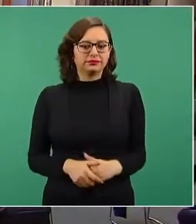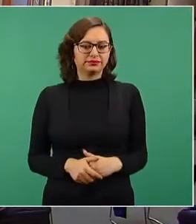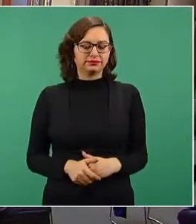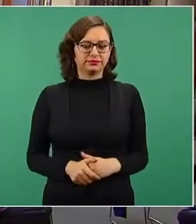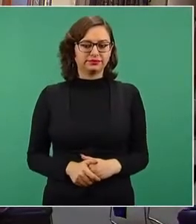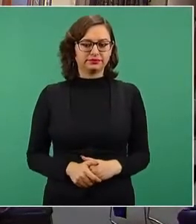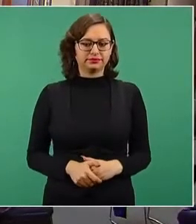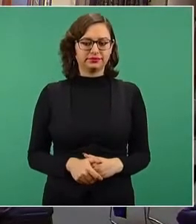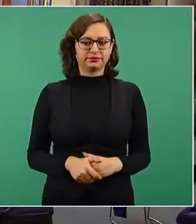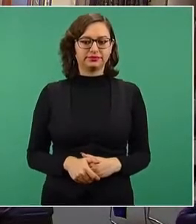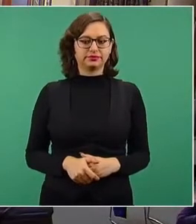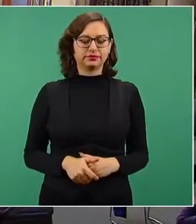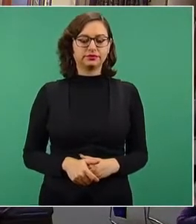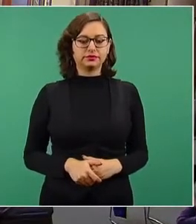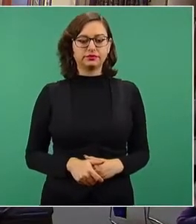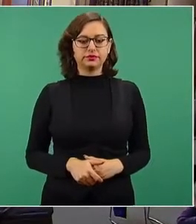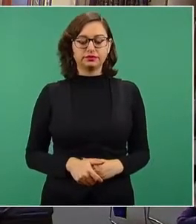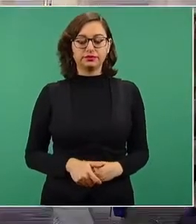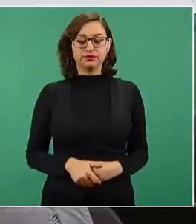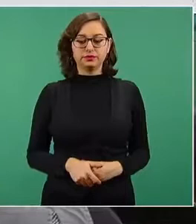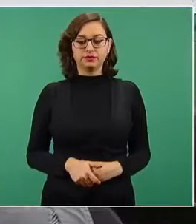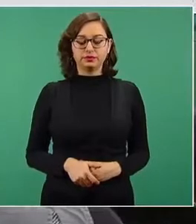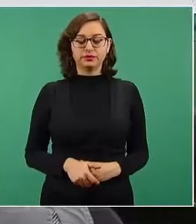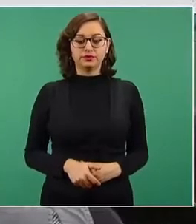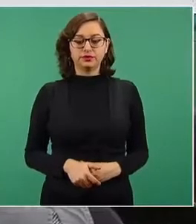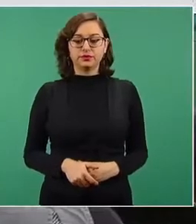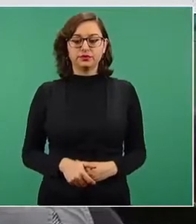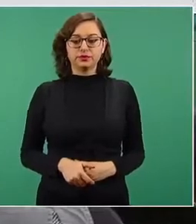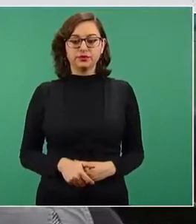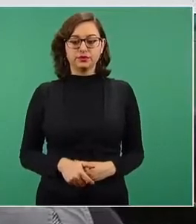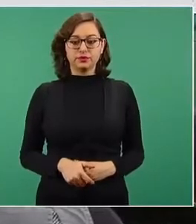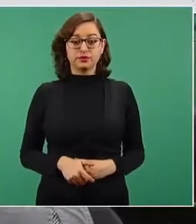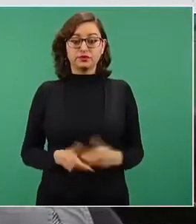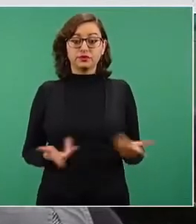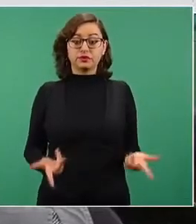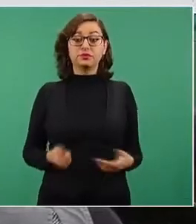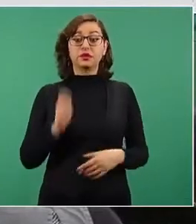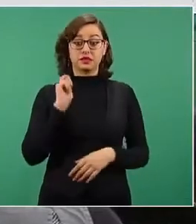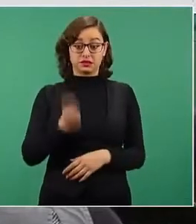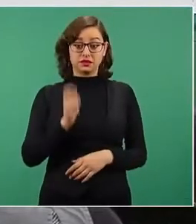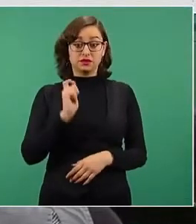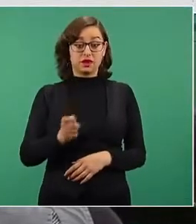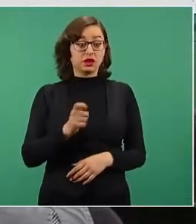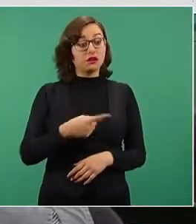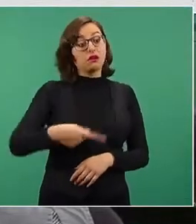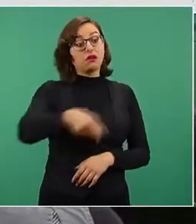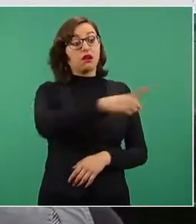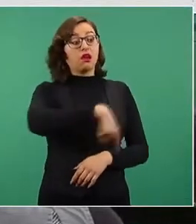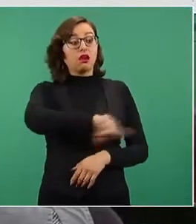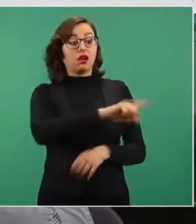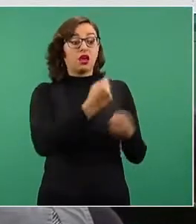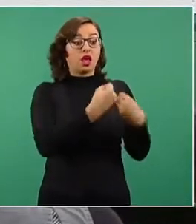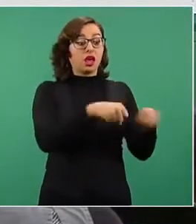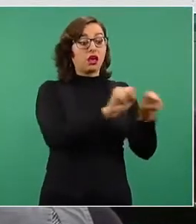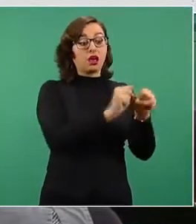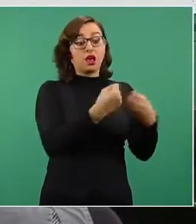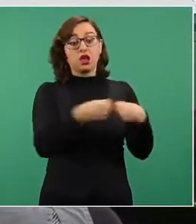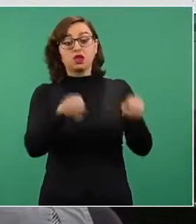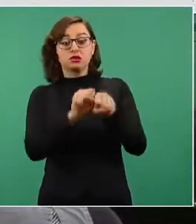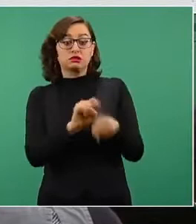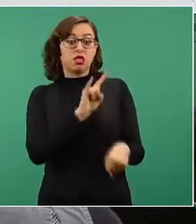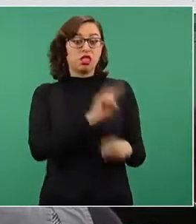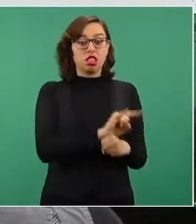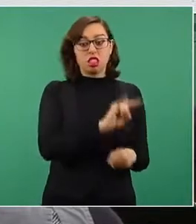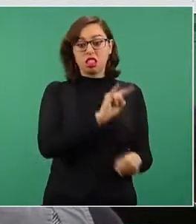Es decir, este régimen de autobasto simulado con socios de un